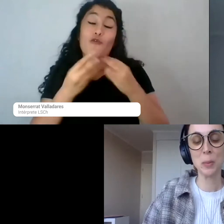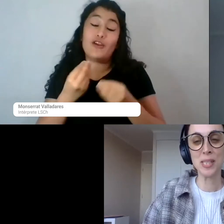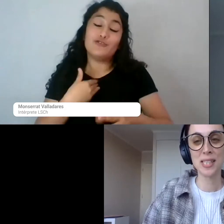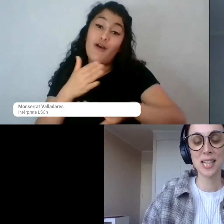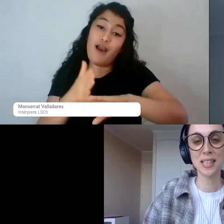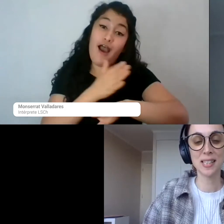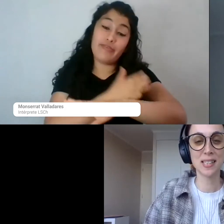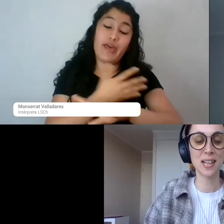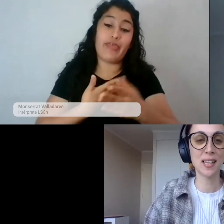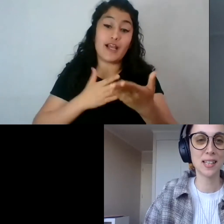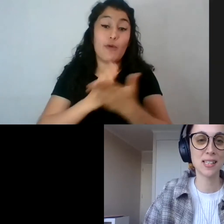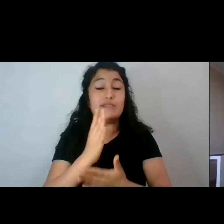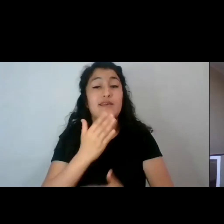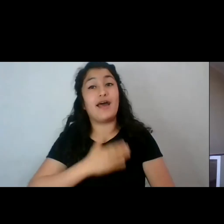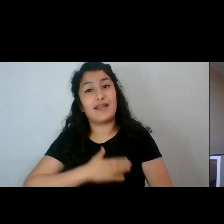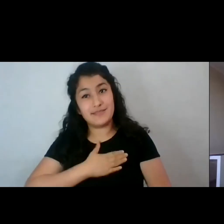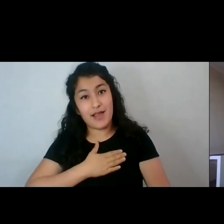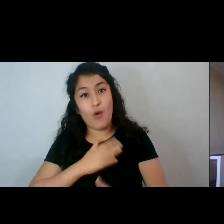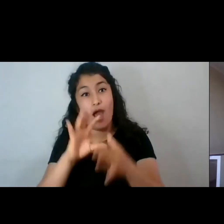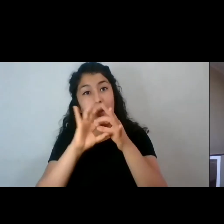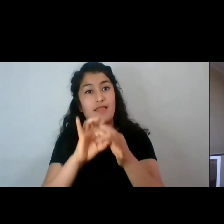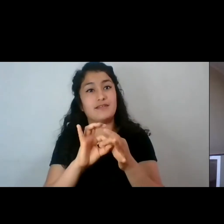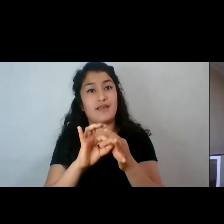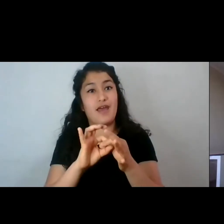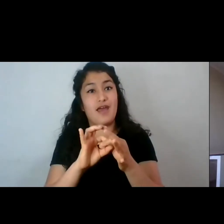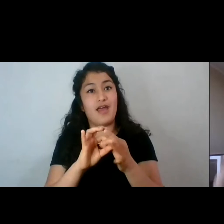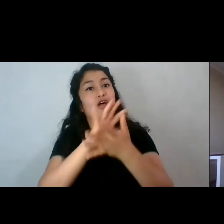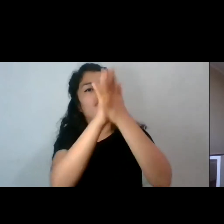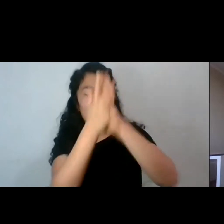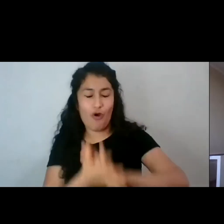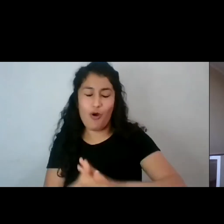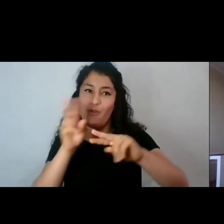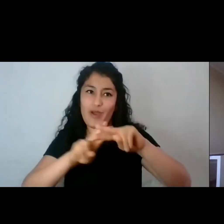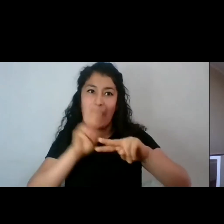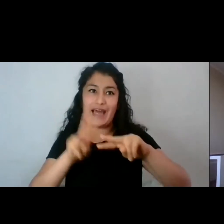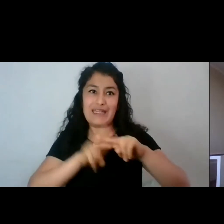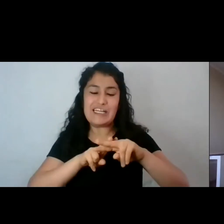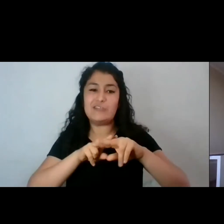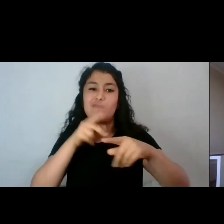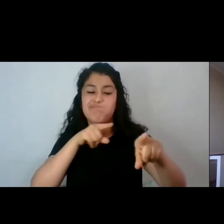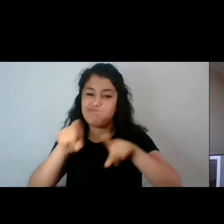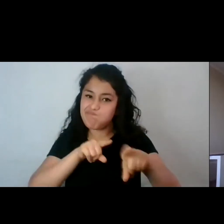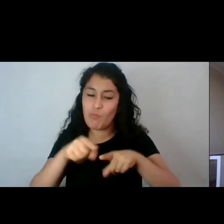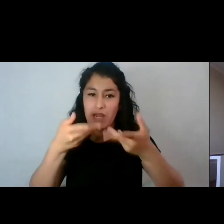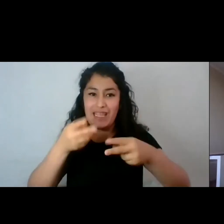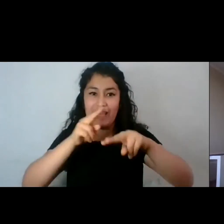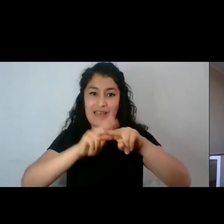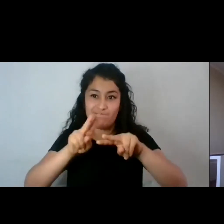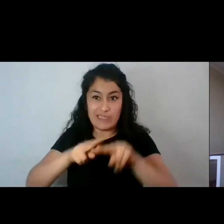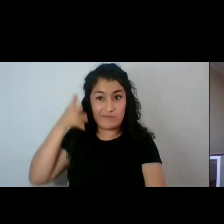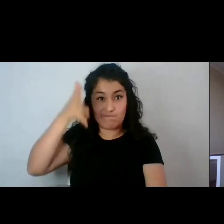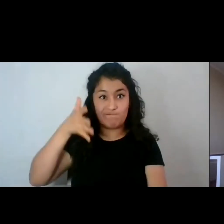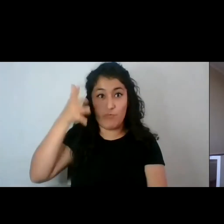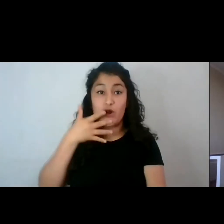comenzar, quisiera agradecer todas las gestiones que han hecho para que este seminario ocurra en un contexto como